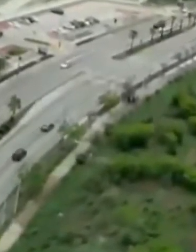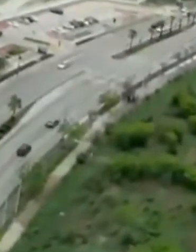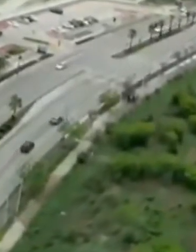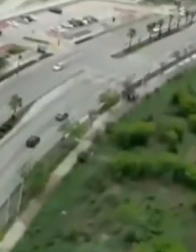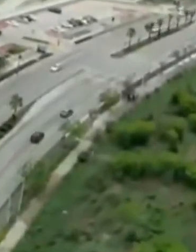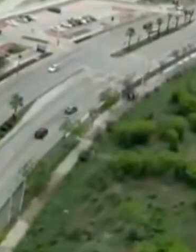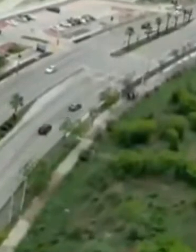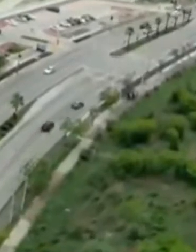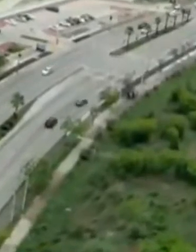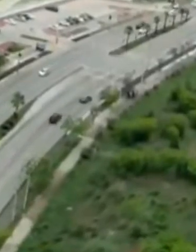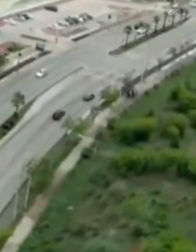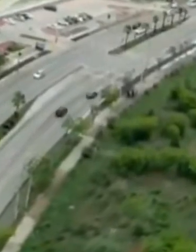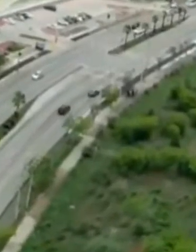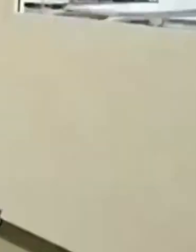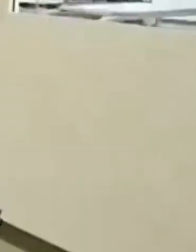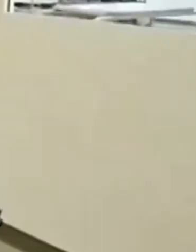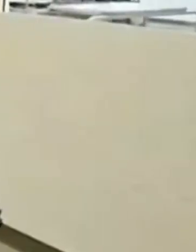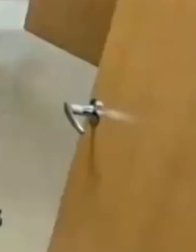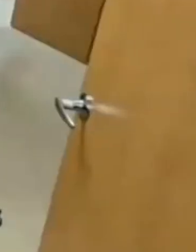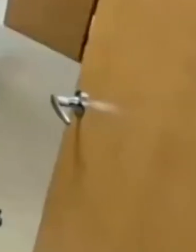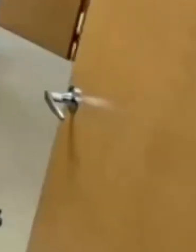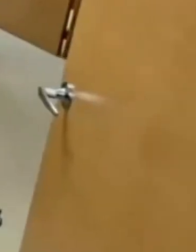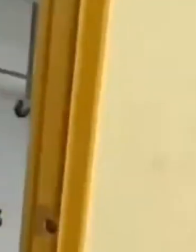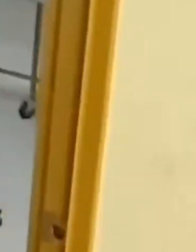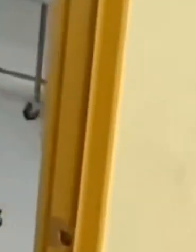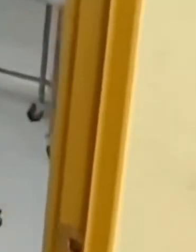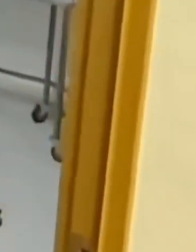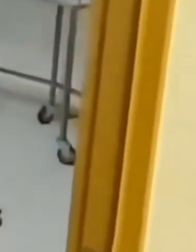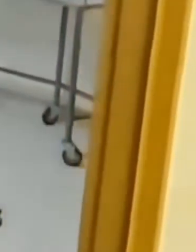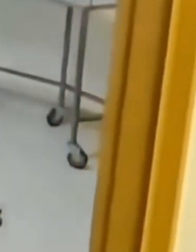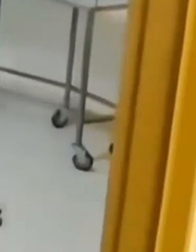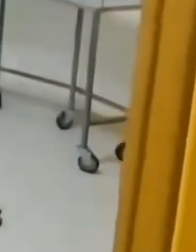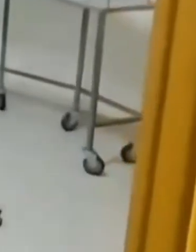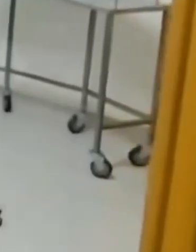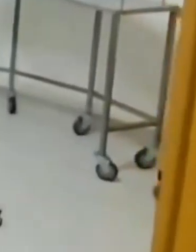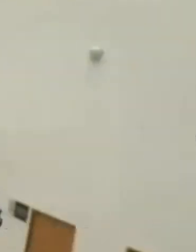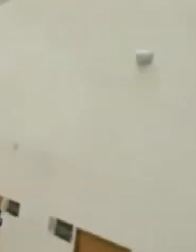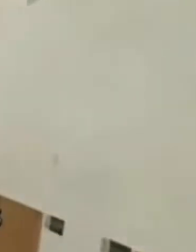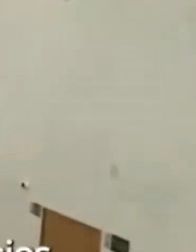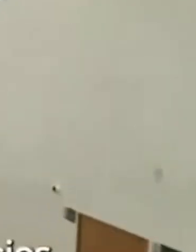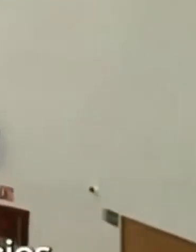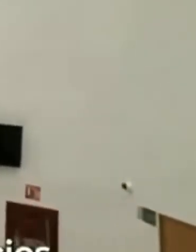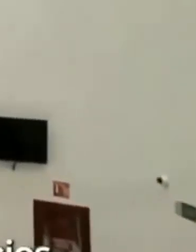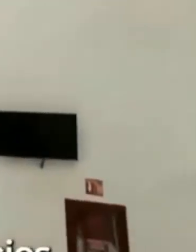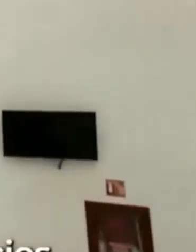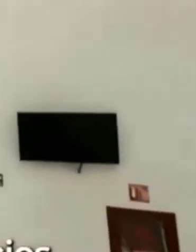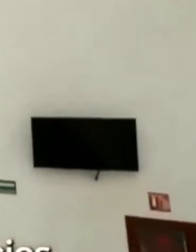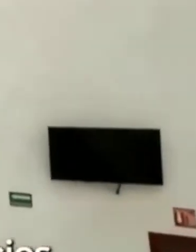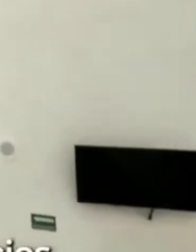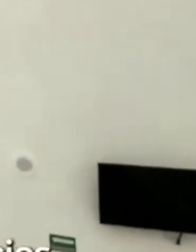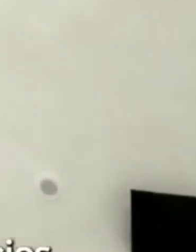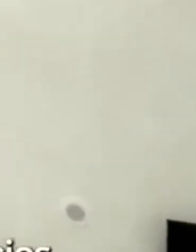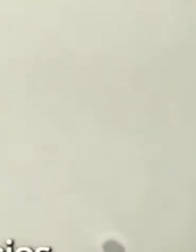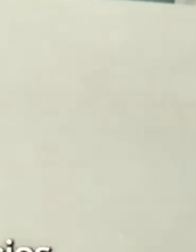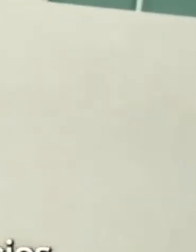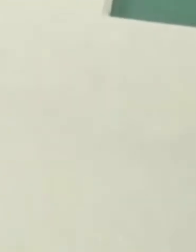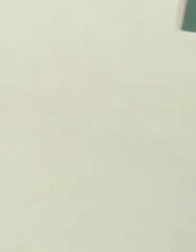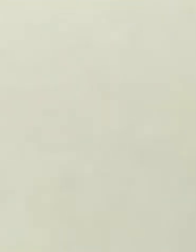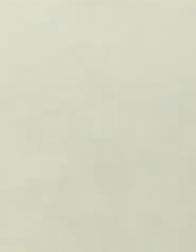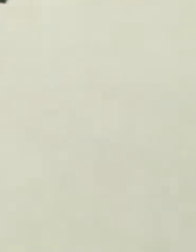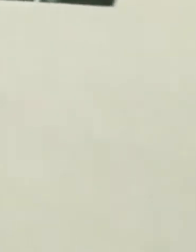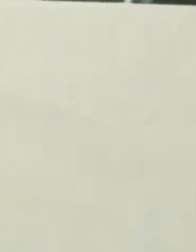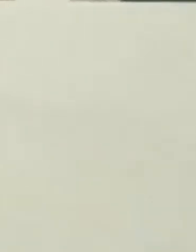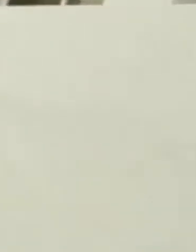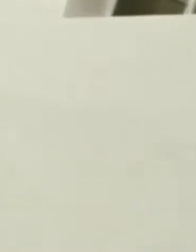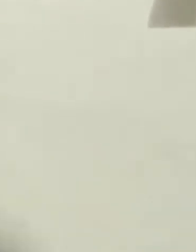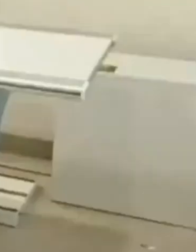Culiacán, Doctor Bernardo J. Gastelum, dará atención de especialidades y subespecialidades con una cartera de más de 30 servicios, entre